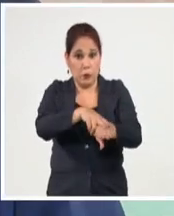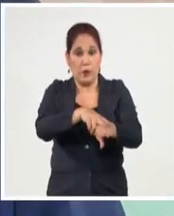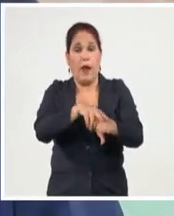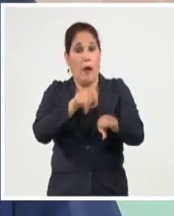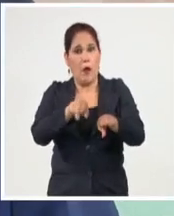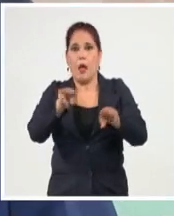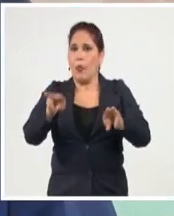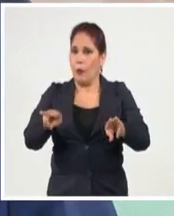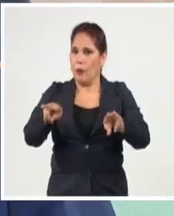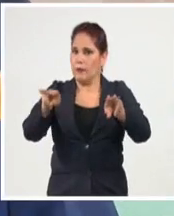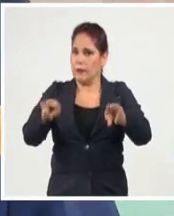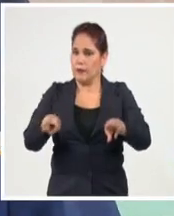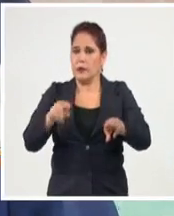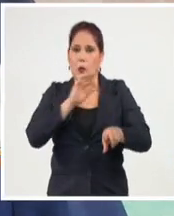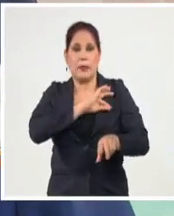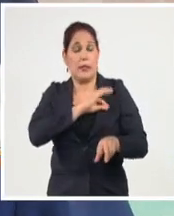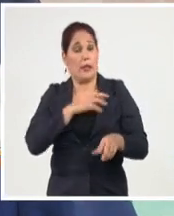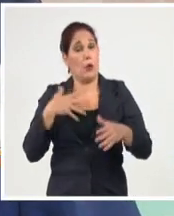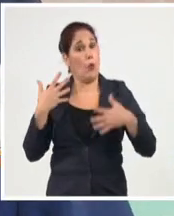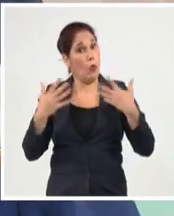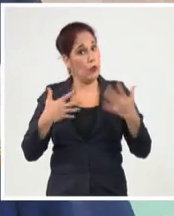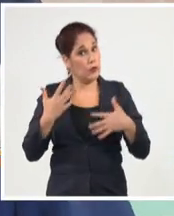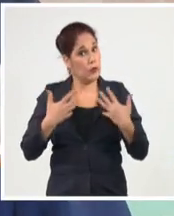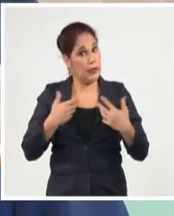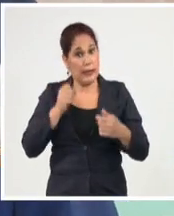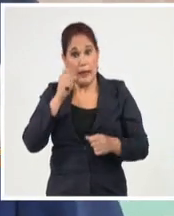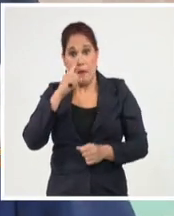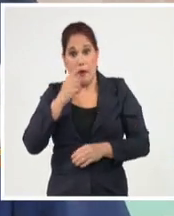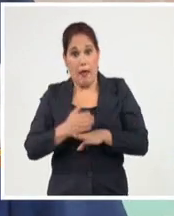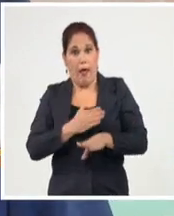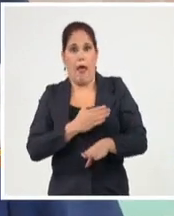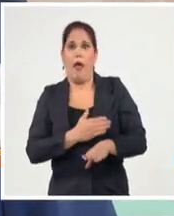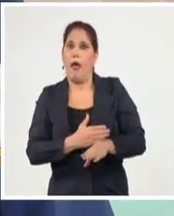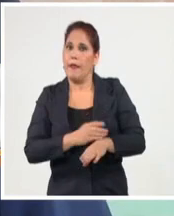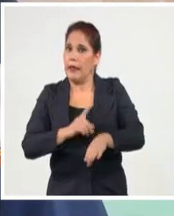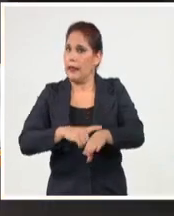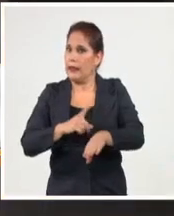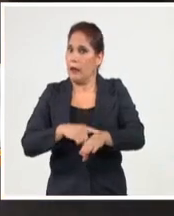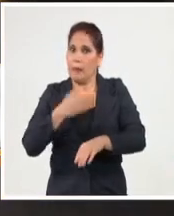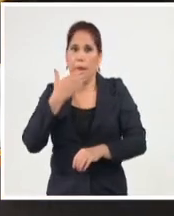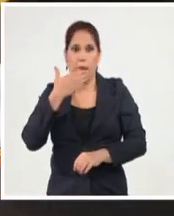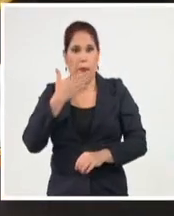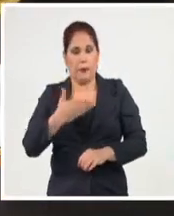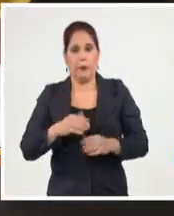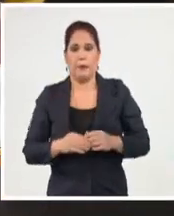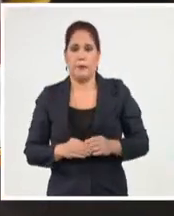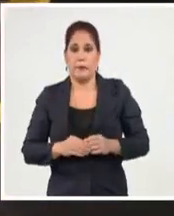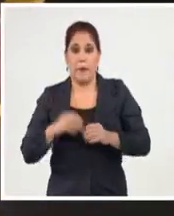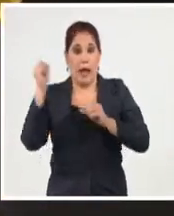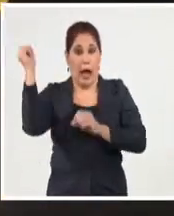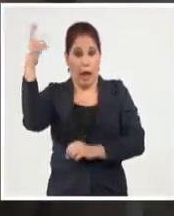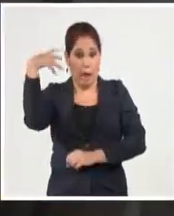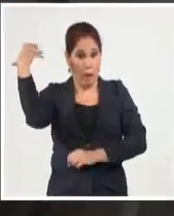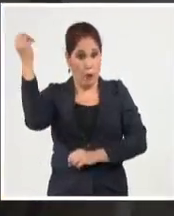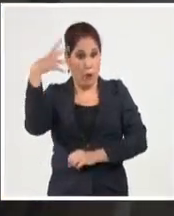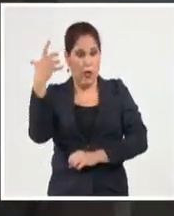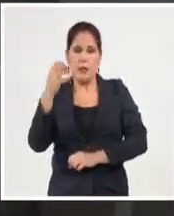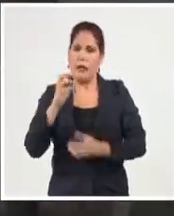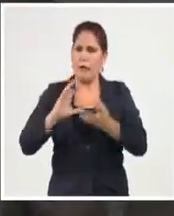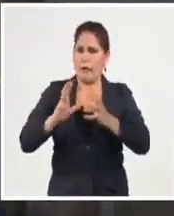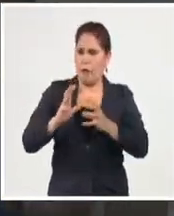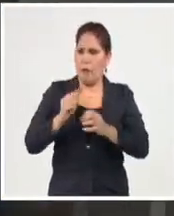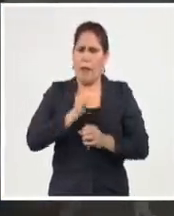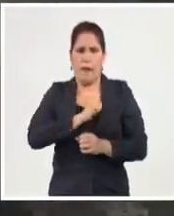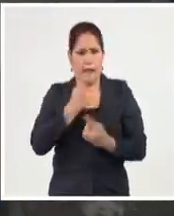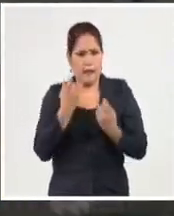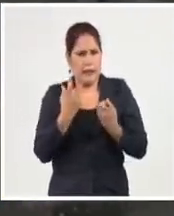Yo me siento muy contento haciendo esto y lograr terminarlo antes de esto, en el tiempo que sea. La nueva ambulancia responde a los criterios del